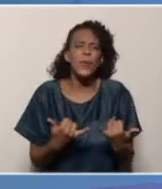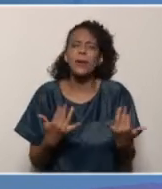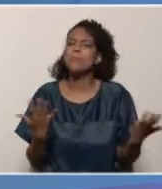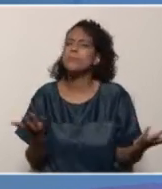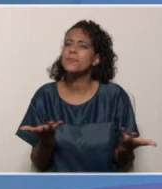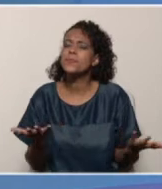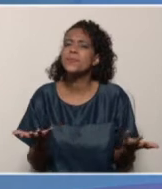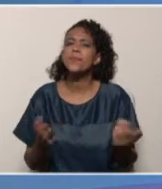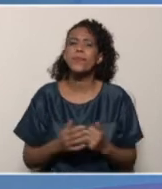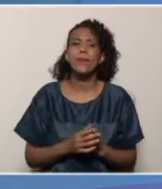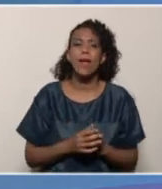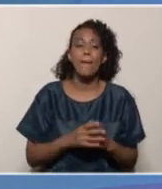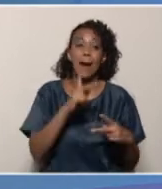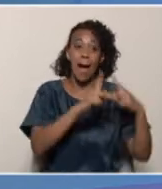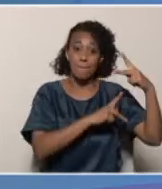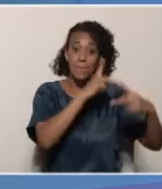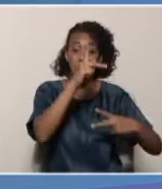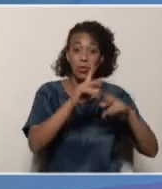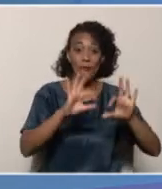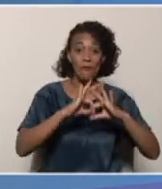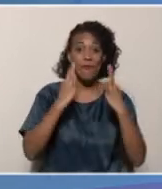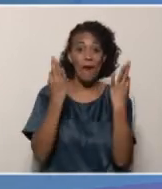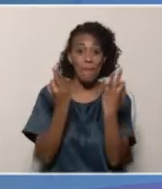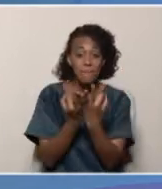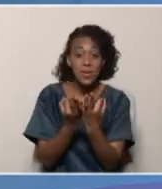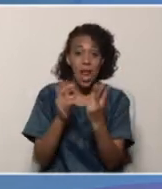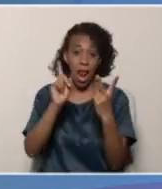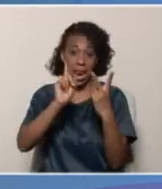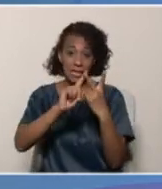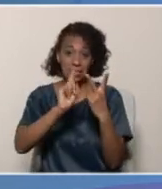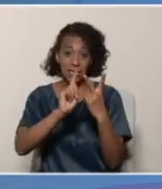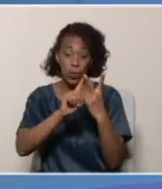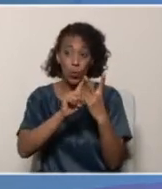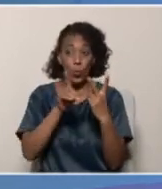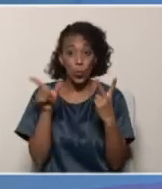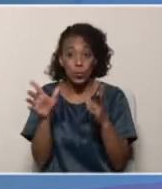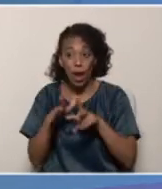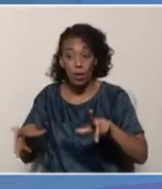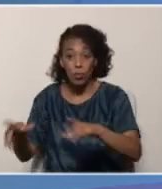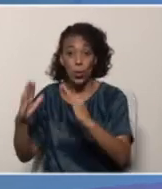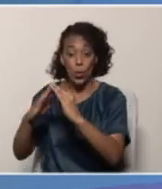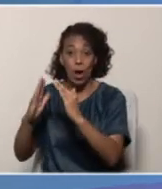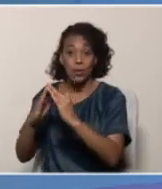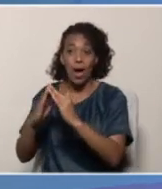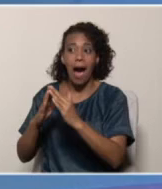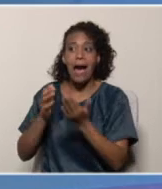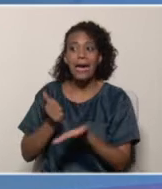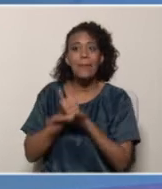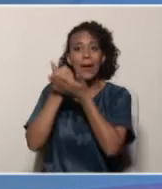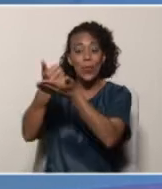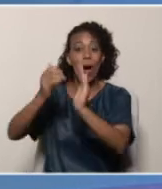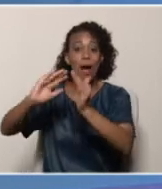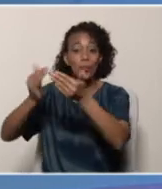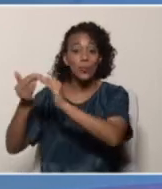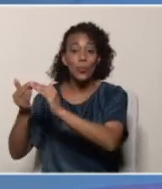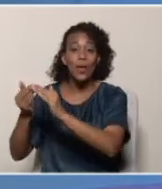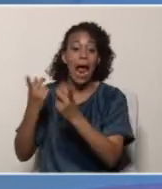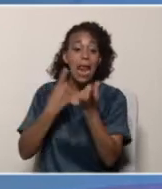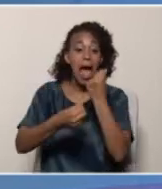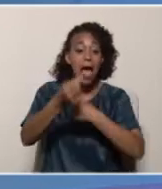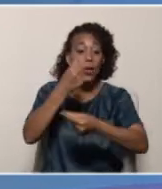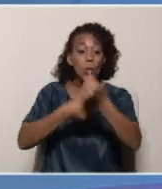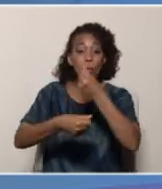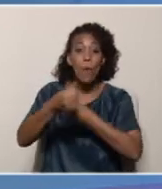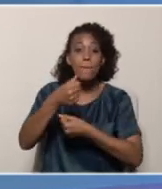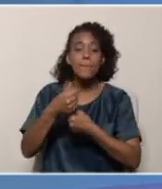para esta unidad de producción familiar, que va a tributar, por supuesto, a la comunidad, a la economía